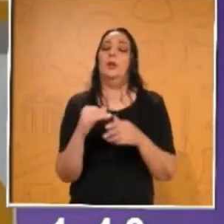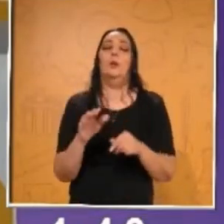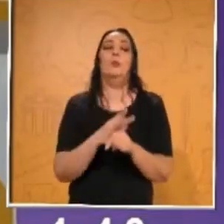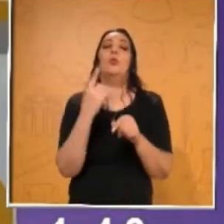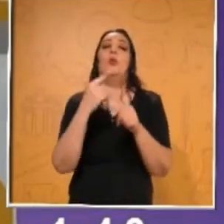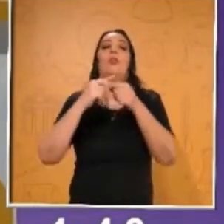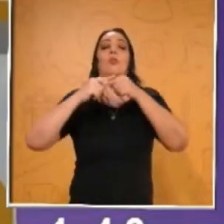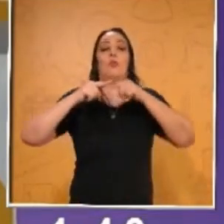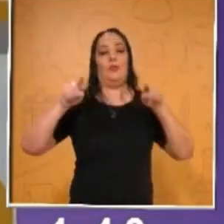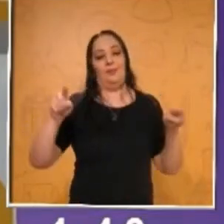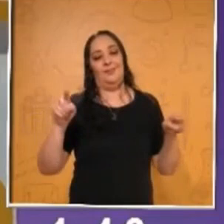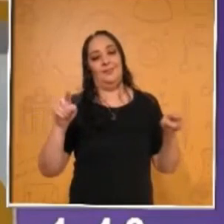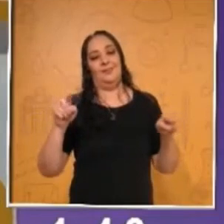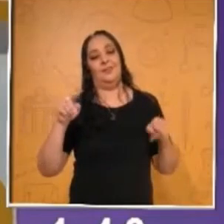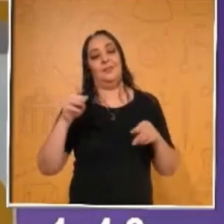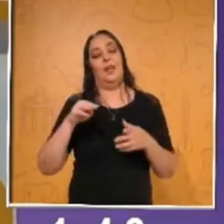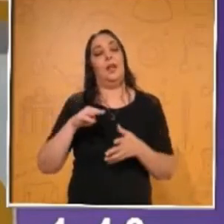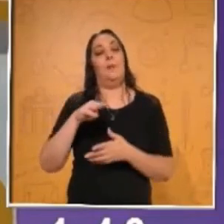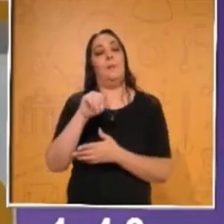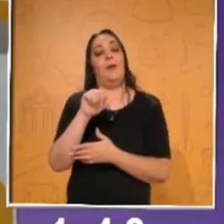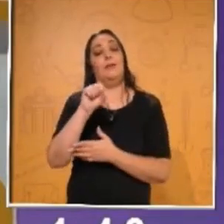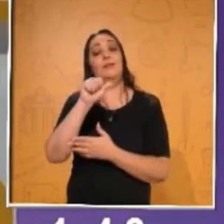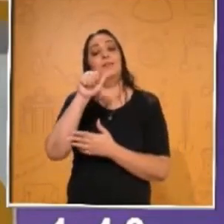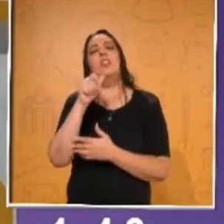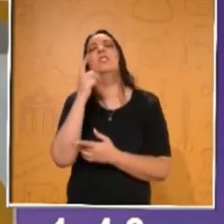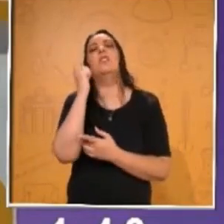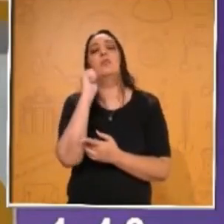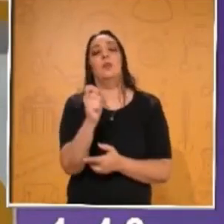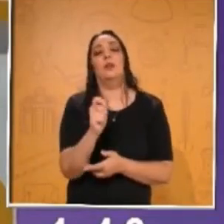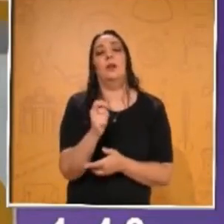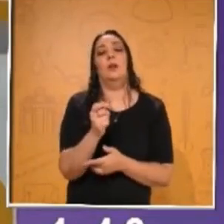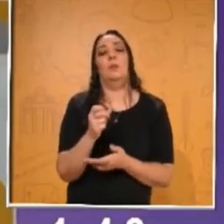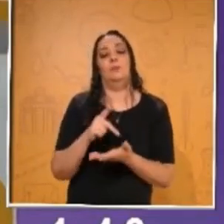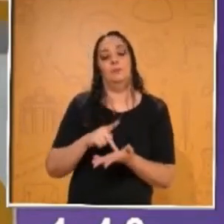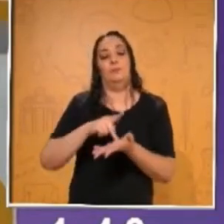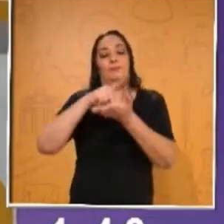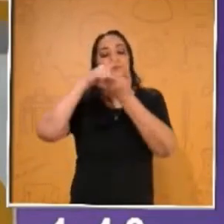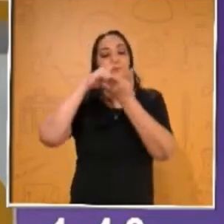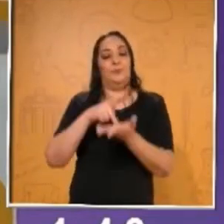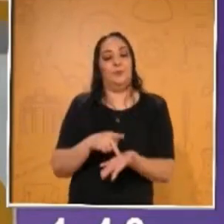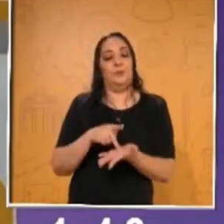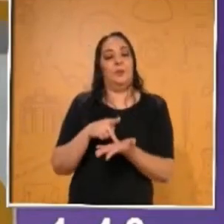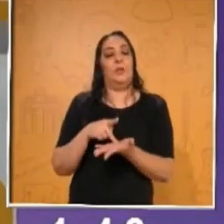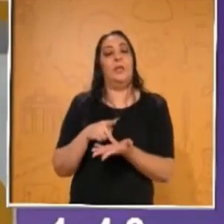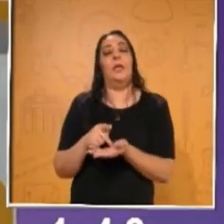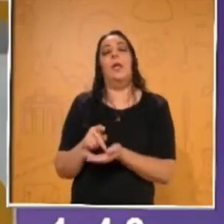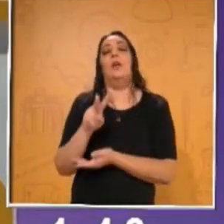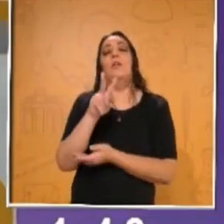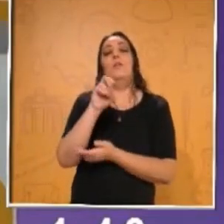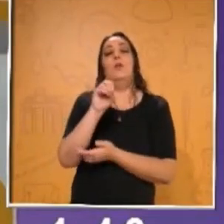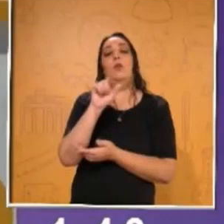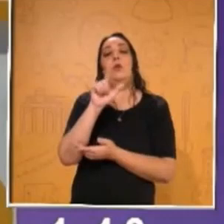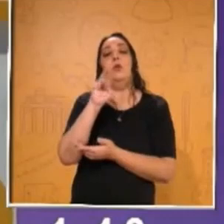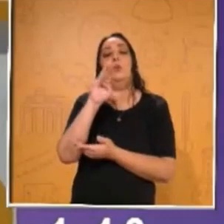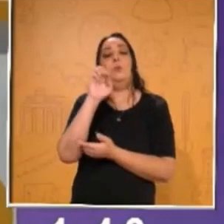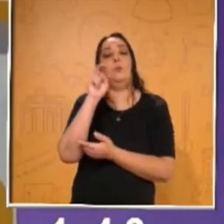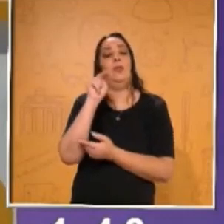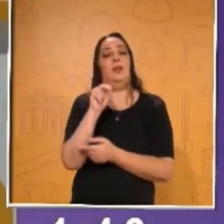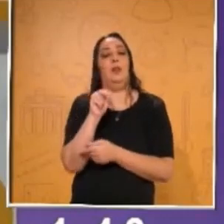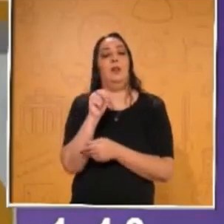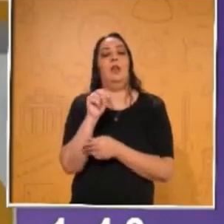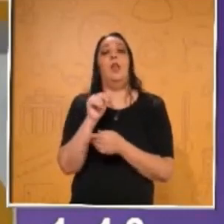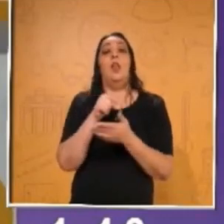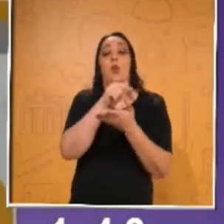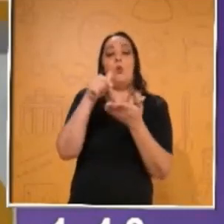diferentes. La masa es cuánto pesa o qué cantidad hay de ese material. Y el volumen es el espacio que